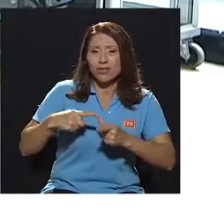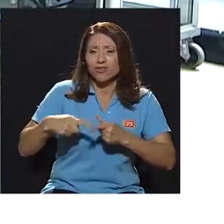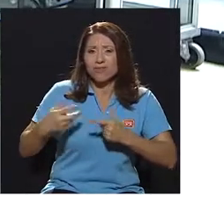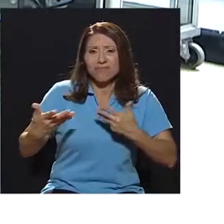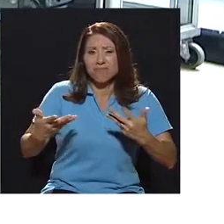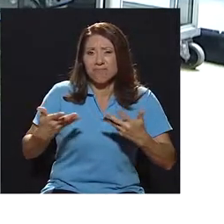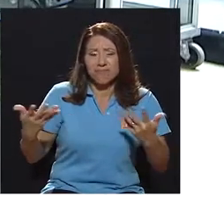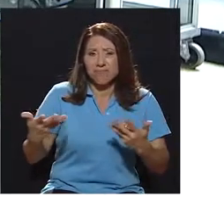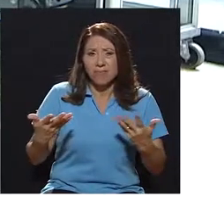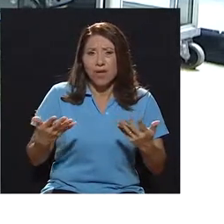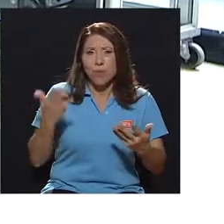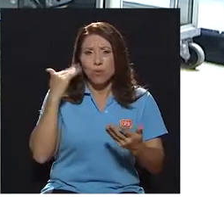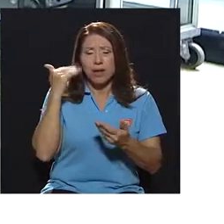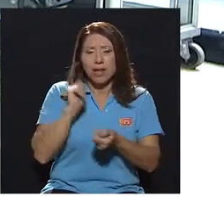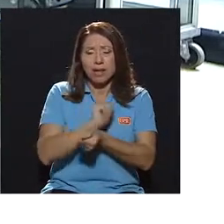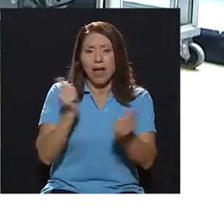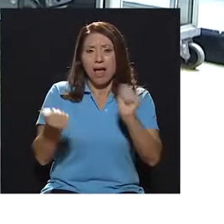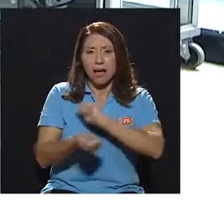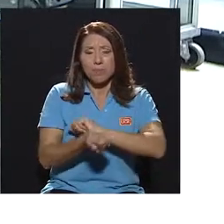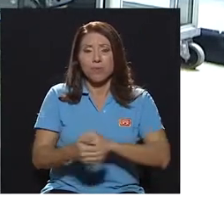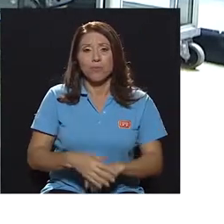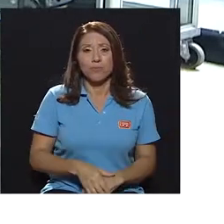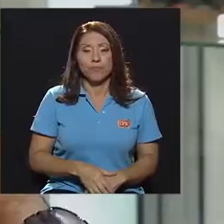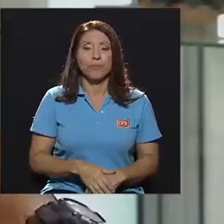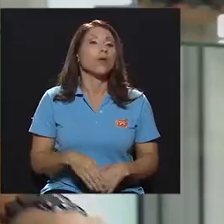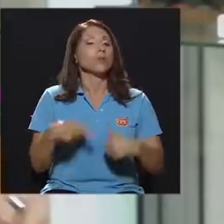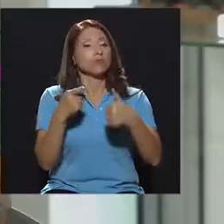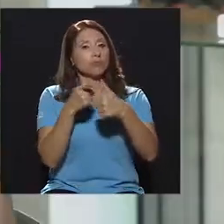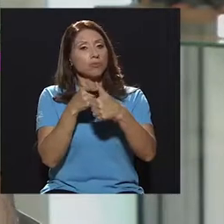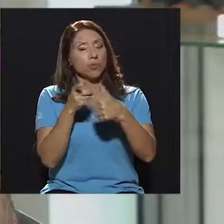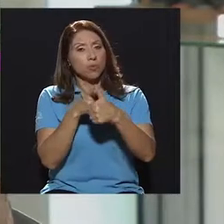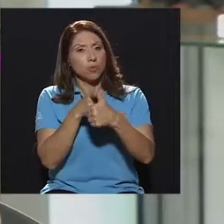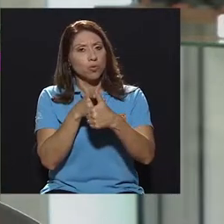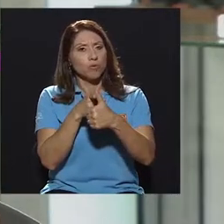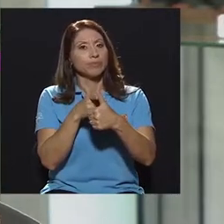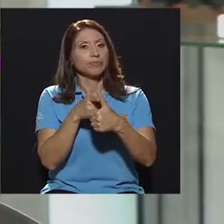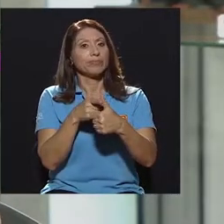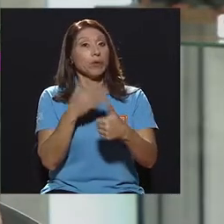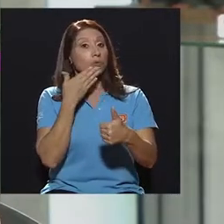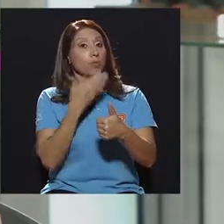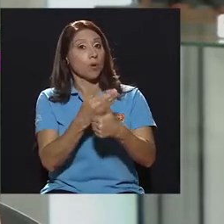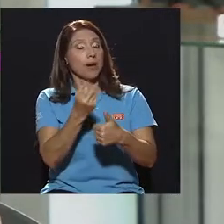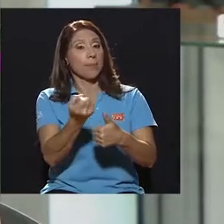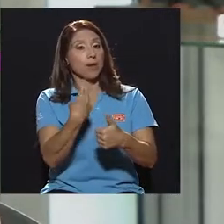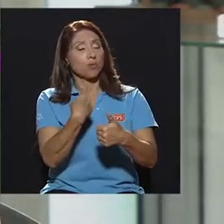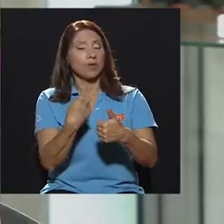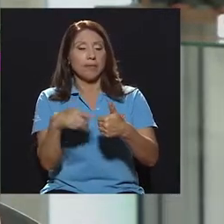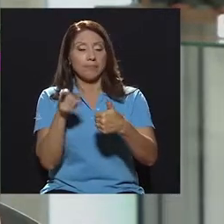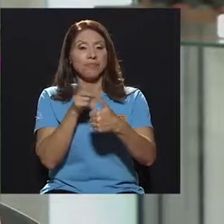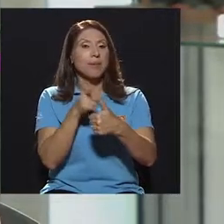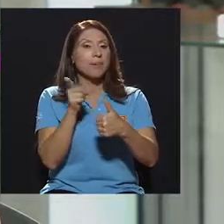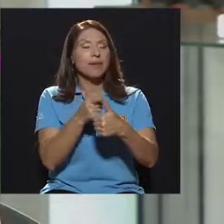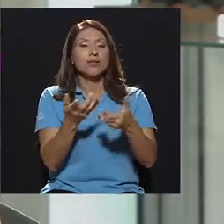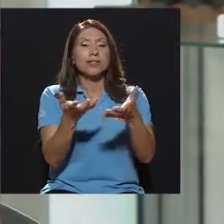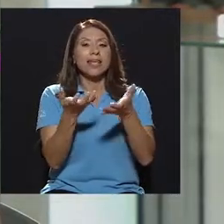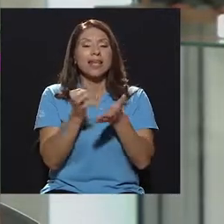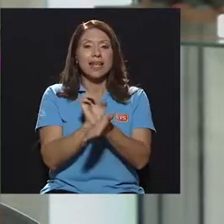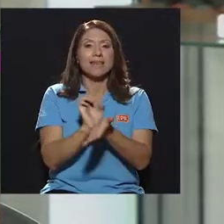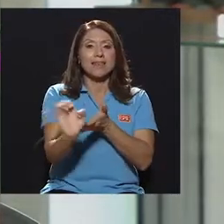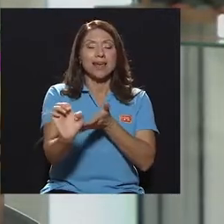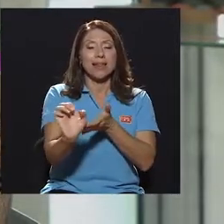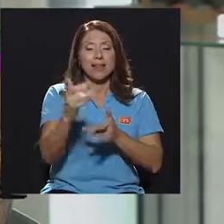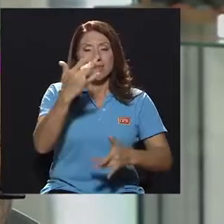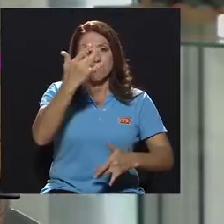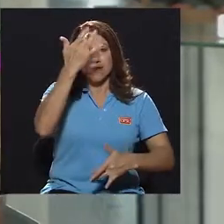¿en qué se basa ese cambio tan radical? Bueno, número uno, y esa es muy buena pregunta, es que se quieren